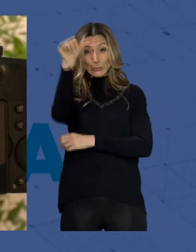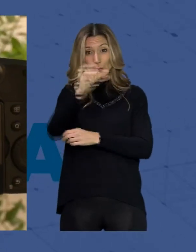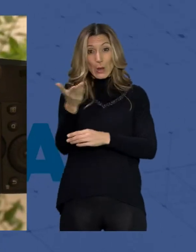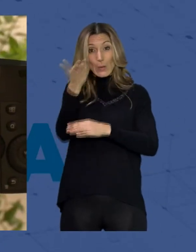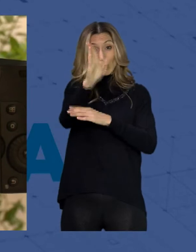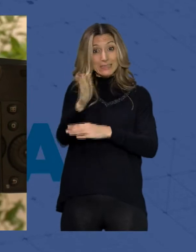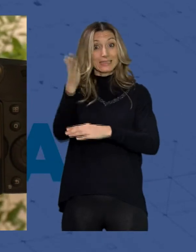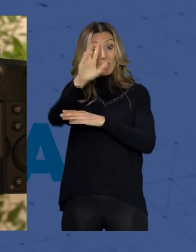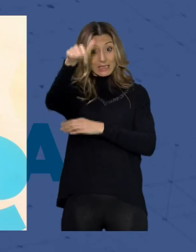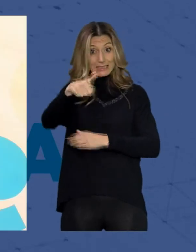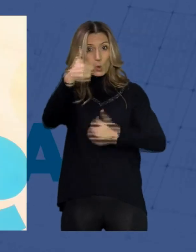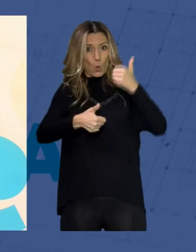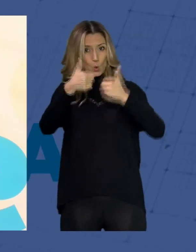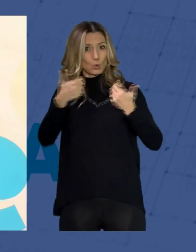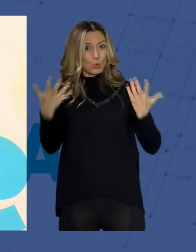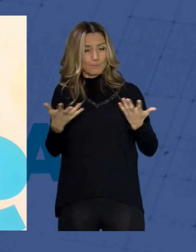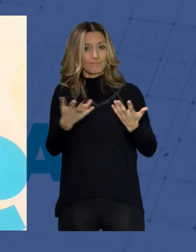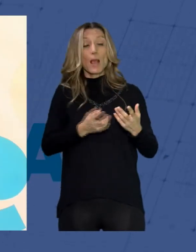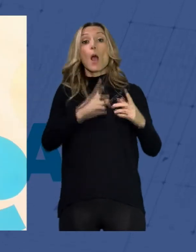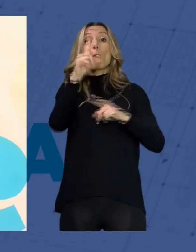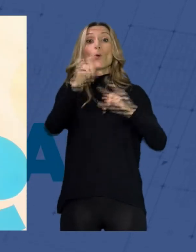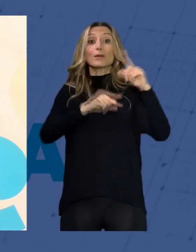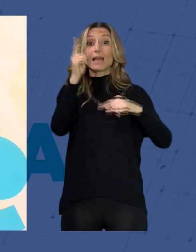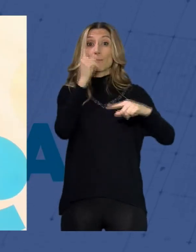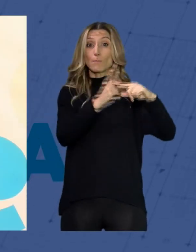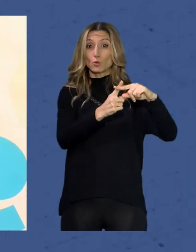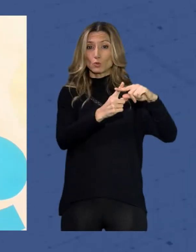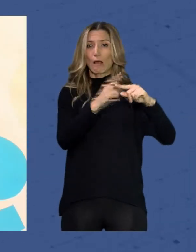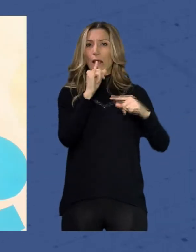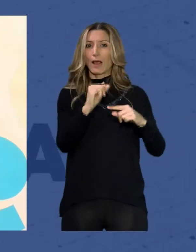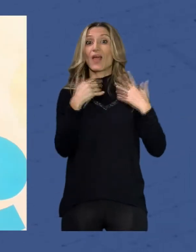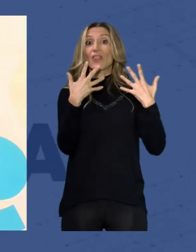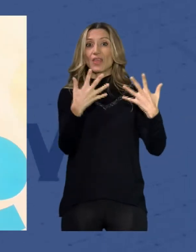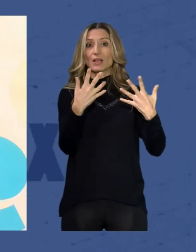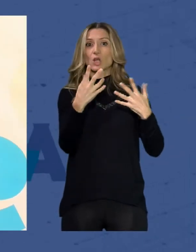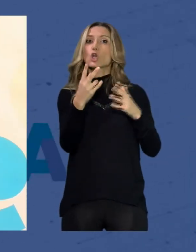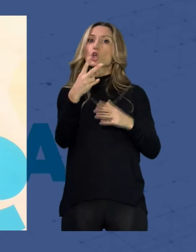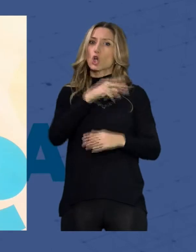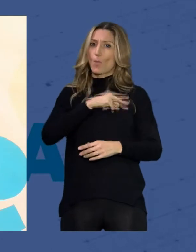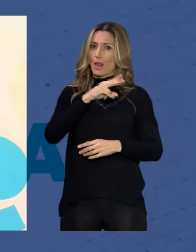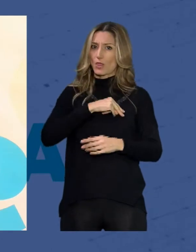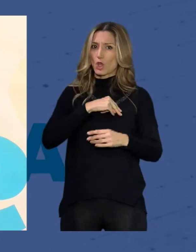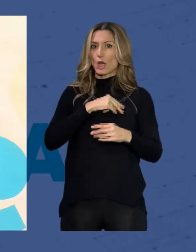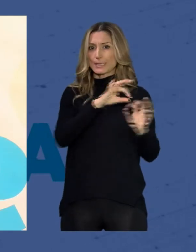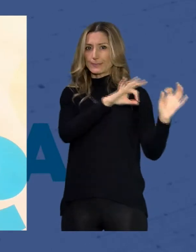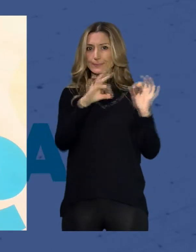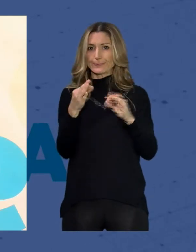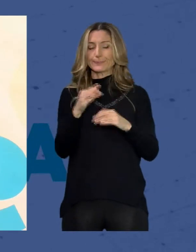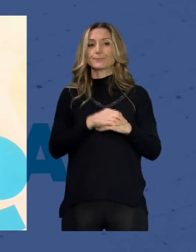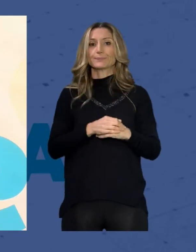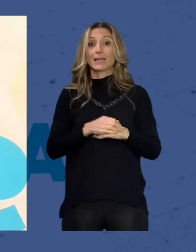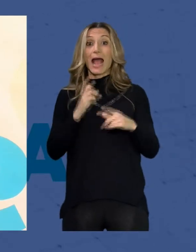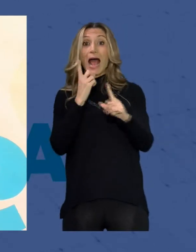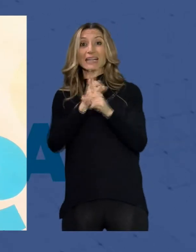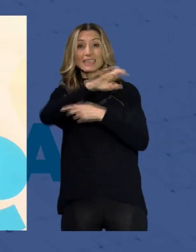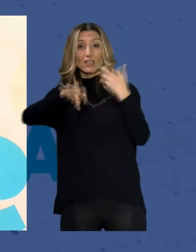concurso. Por parte de Movistar Plus tiene 10 nominaciones Antidisturbios tiene 4